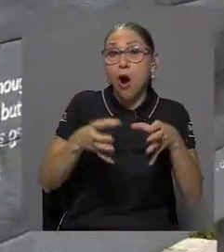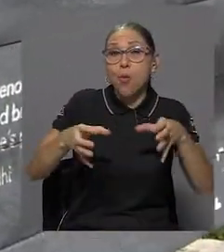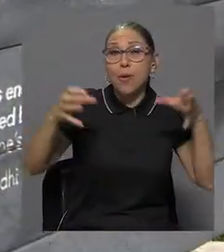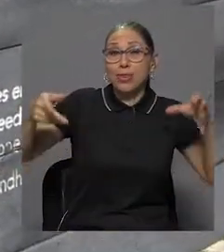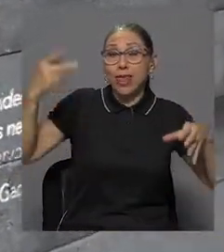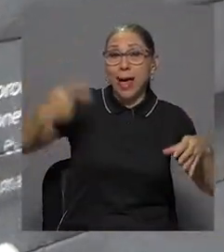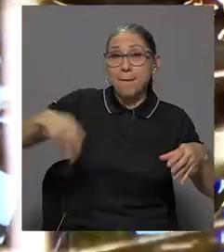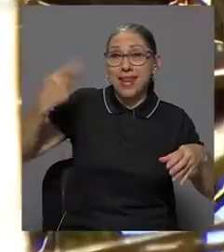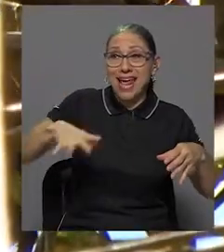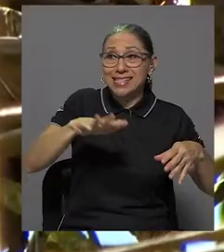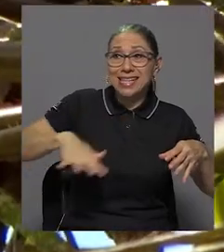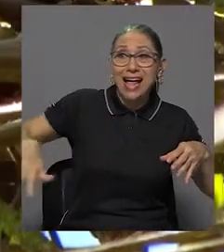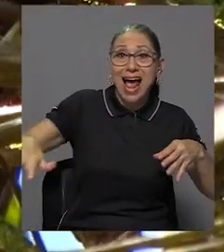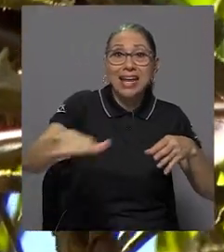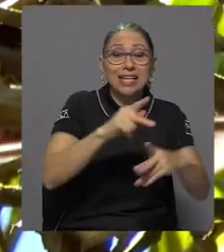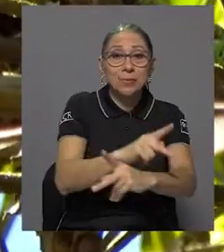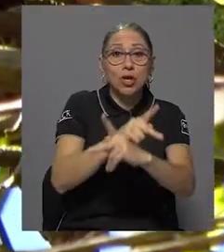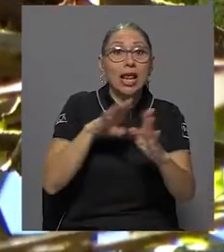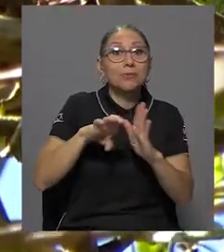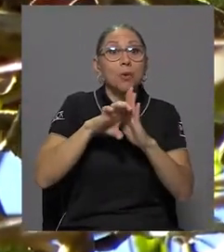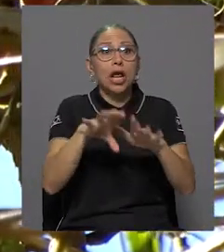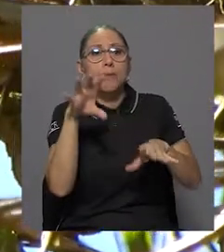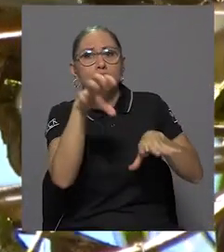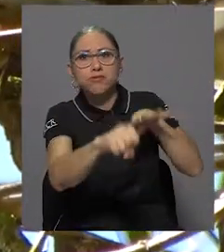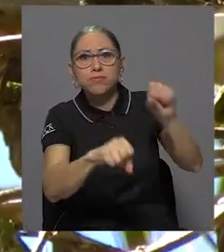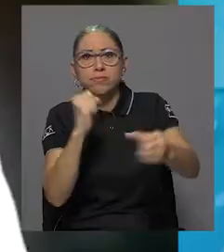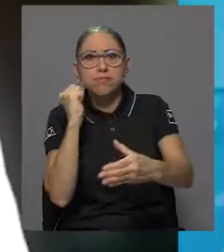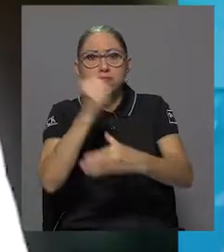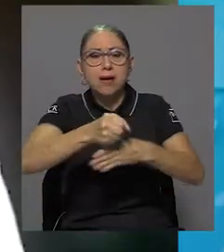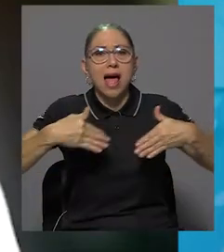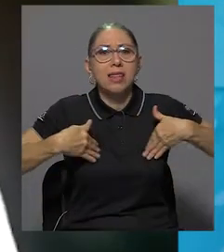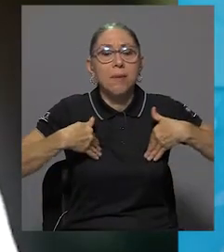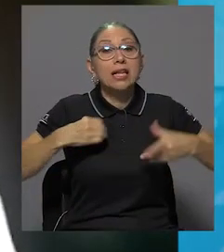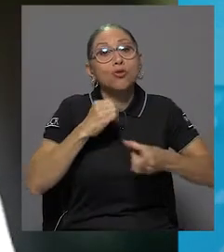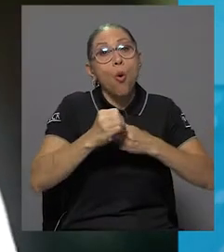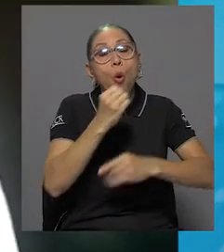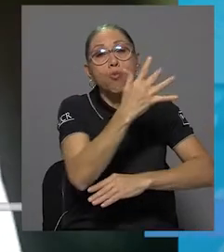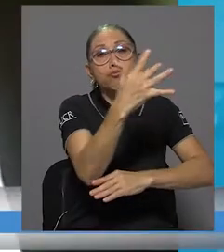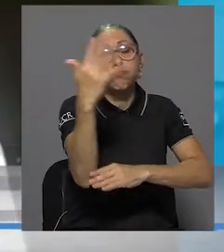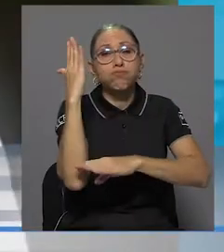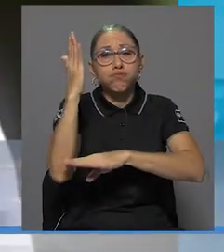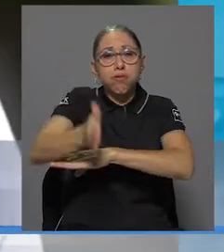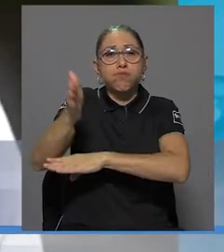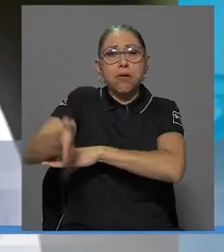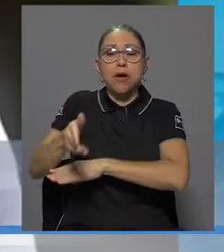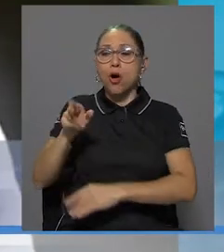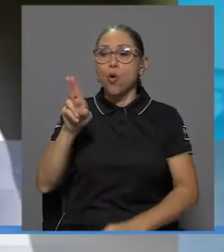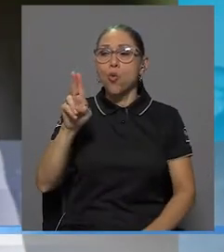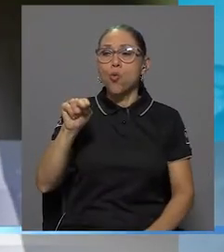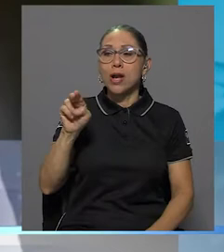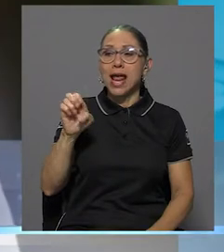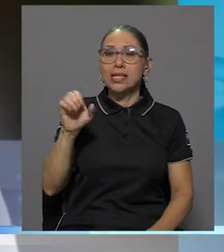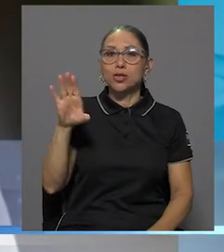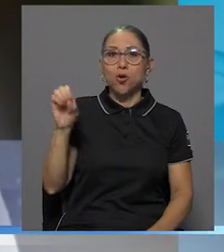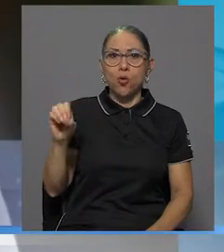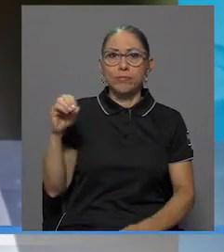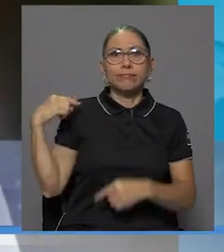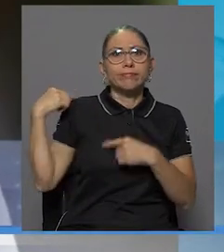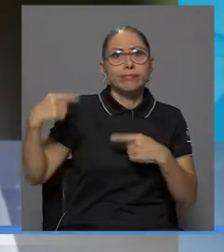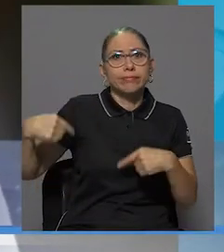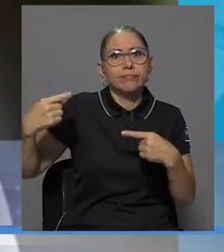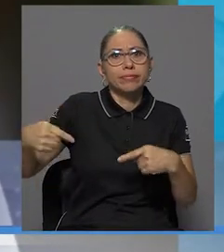las áreas protegidas, como cacería y tala de árboles. La UNESCO ha venido a través de los años enviando